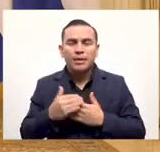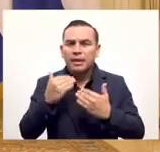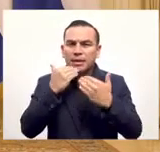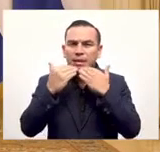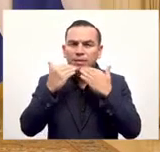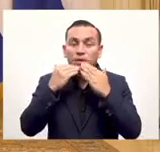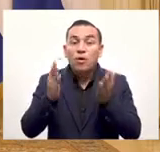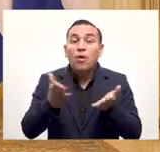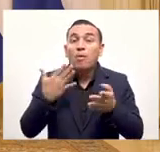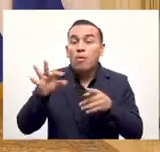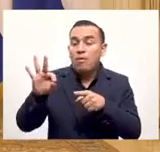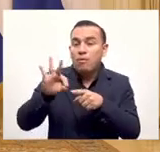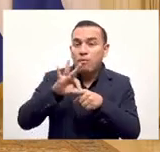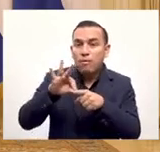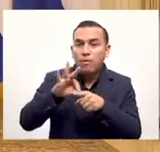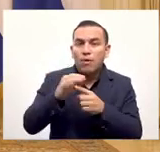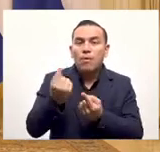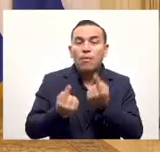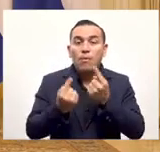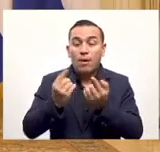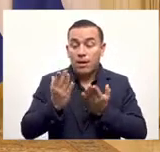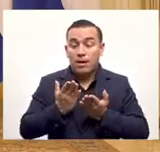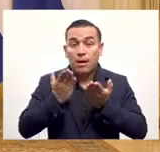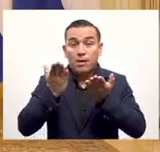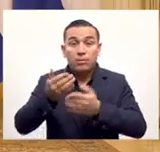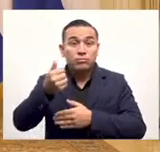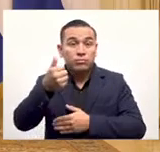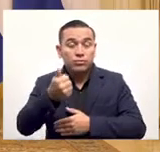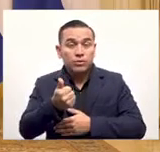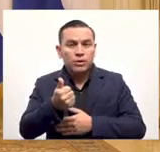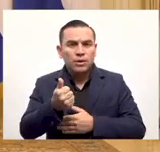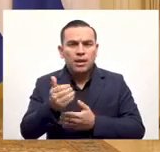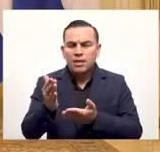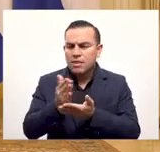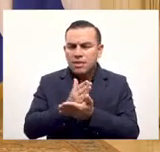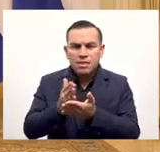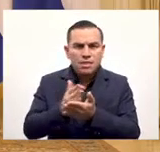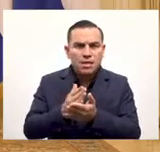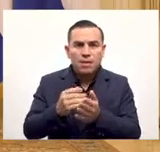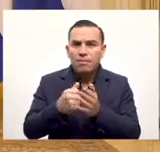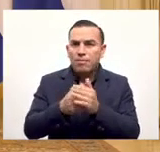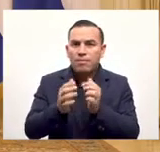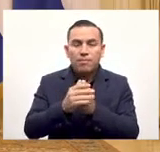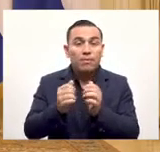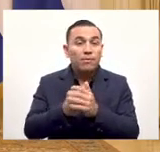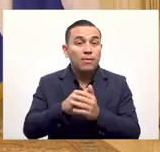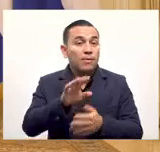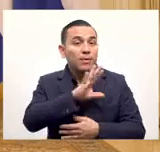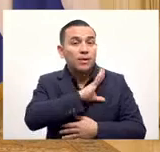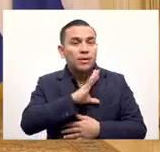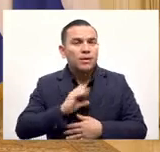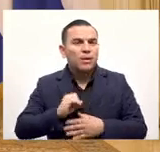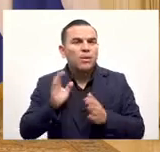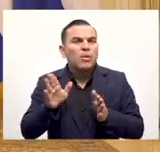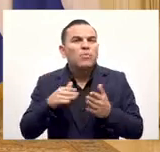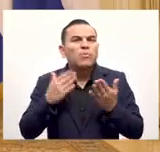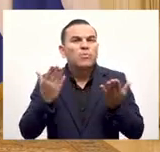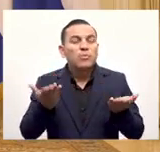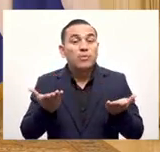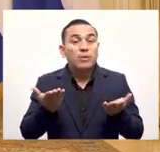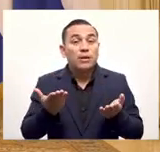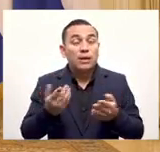Pero hablemos un poco de cómo va a funcionar, cuáles son los beneficios y por qué no va a afectar a nadie. Ningún salvadoreño va a salir afectado